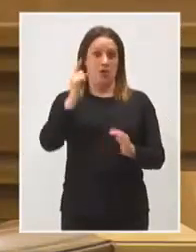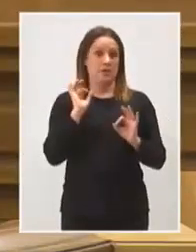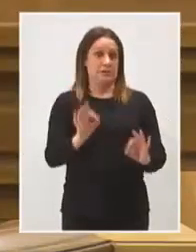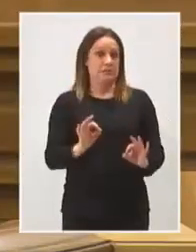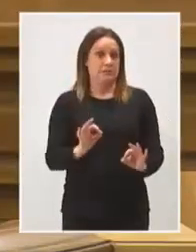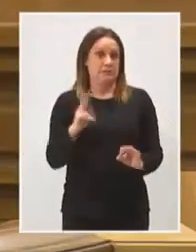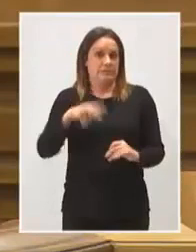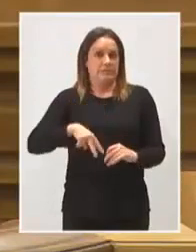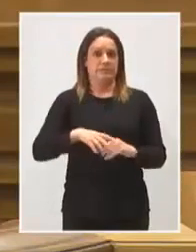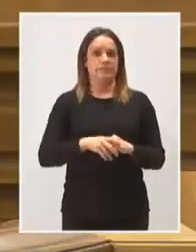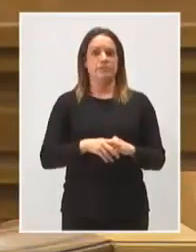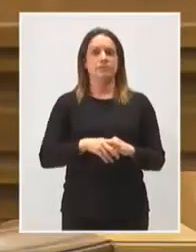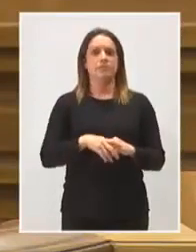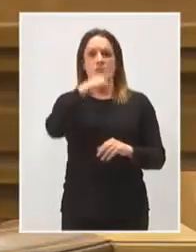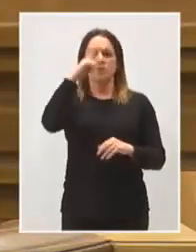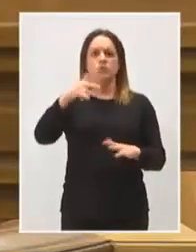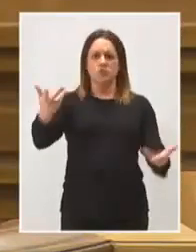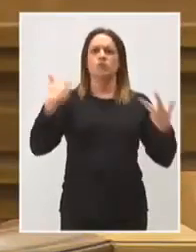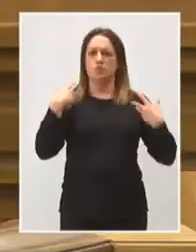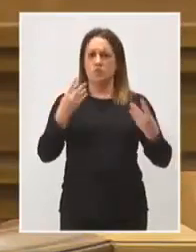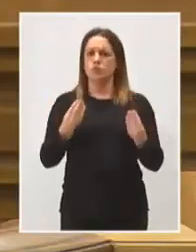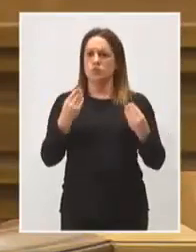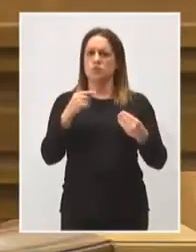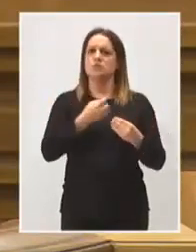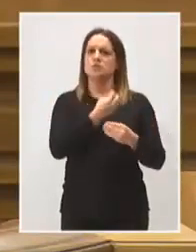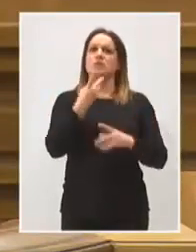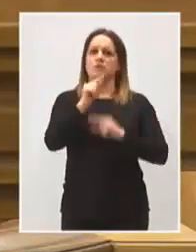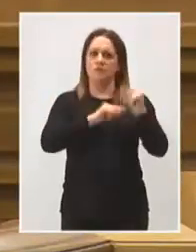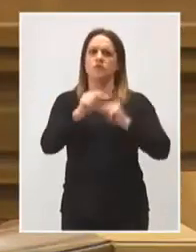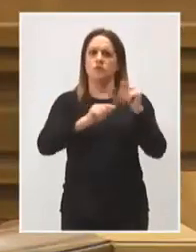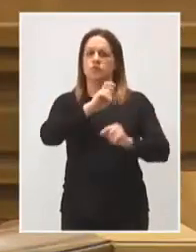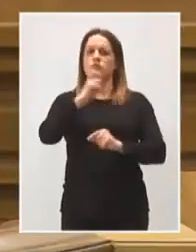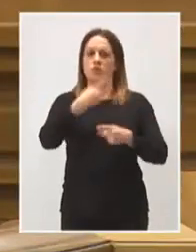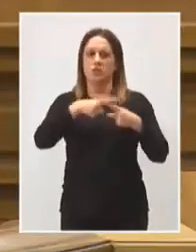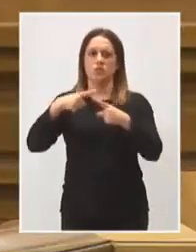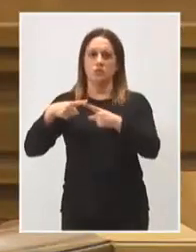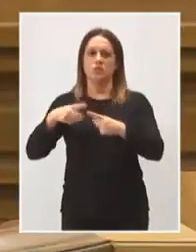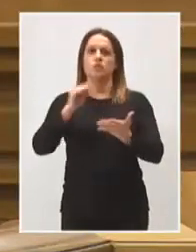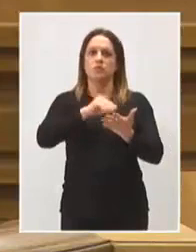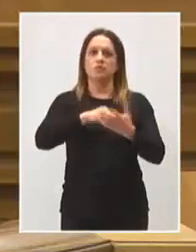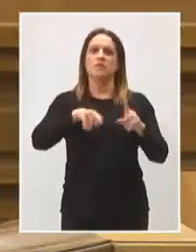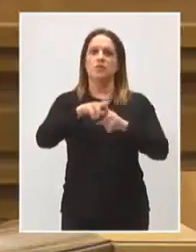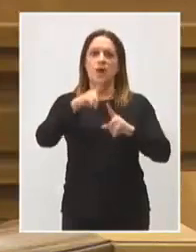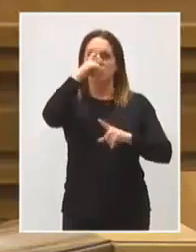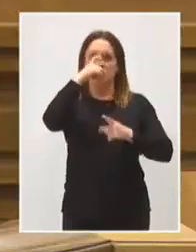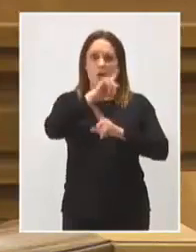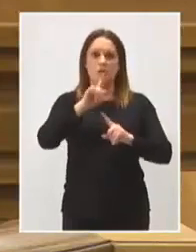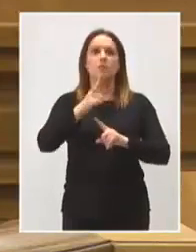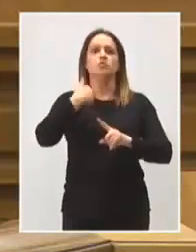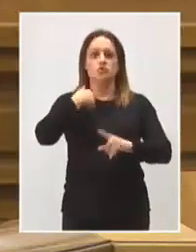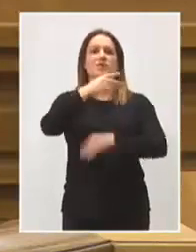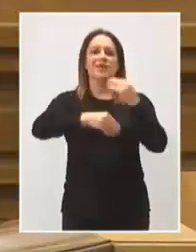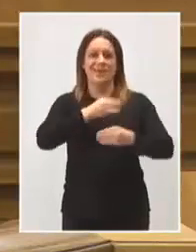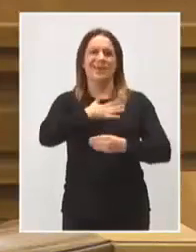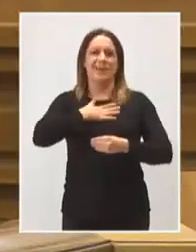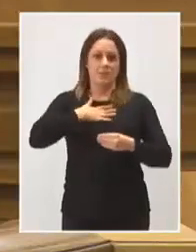La cultura ha sufrido mucho con este virus y con otras cosas y a veces tendemos a no acordarnos. Nosotros sí que lo queremos hacer.